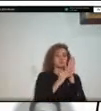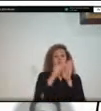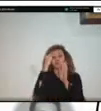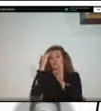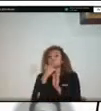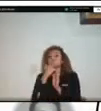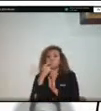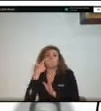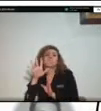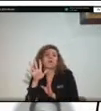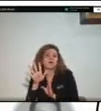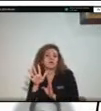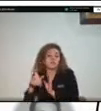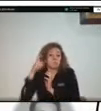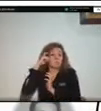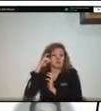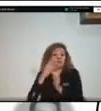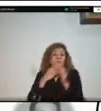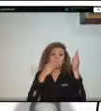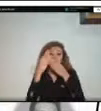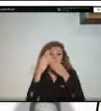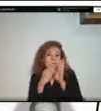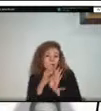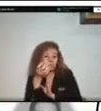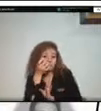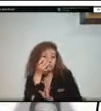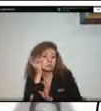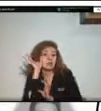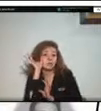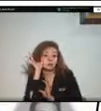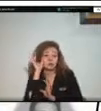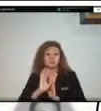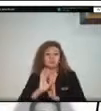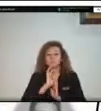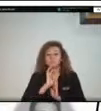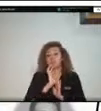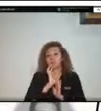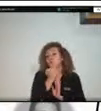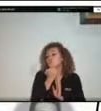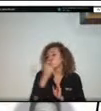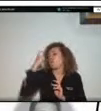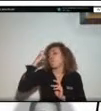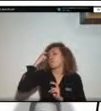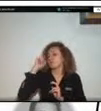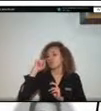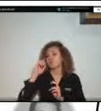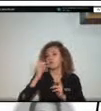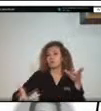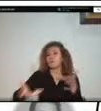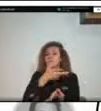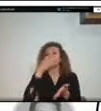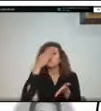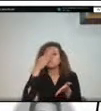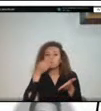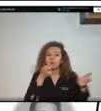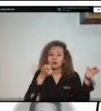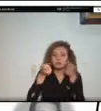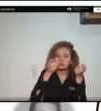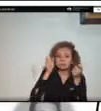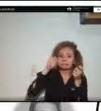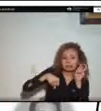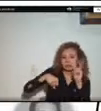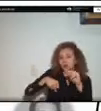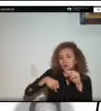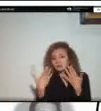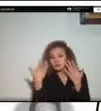oportunidad de hablarlo pero al menos tenemos la opción de ponerlos a prueba y esa articulación público privado